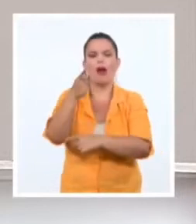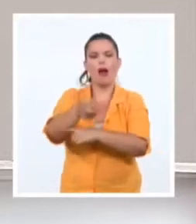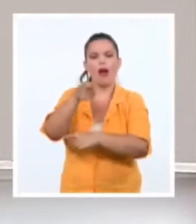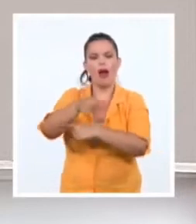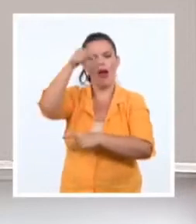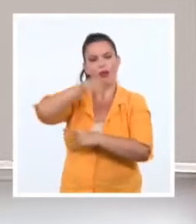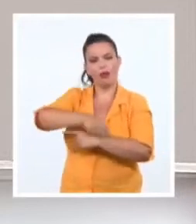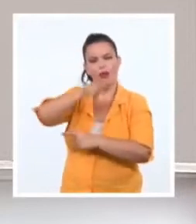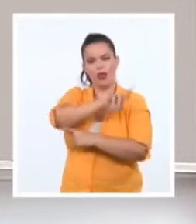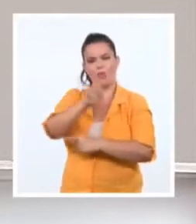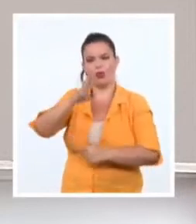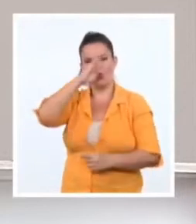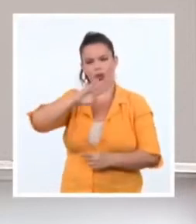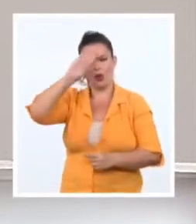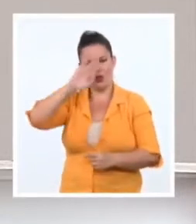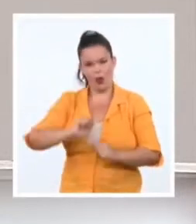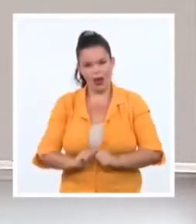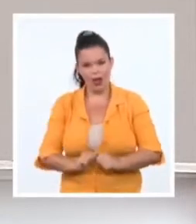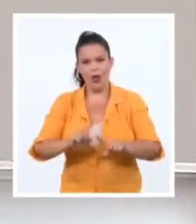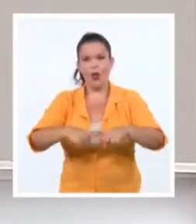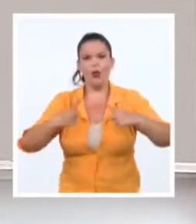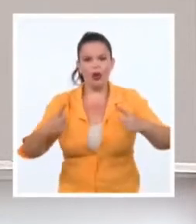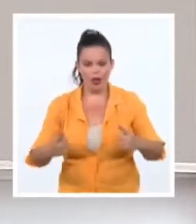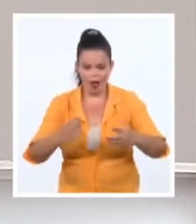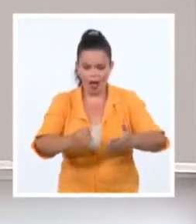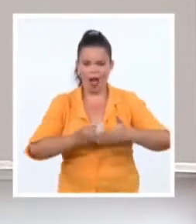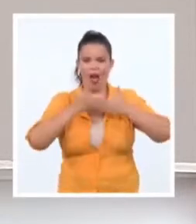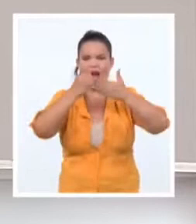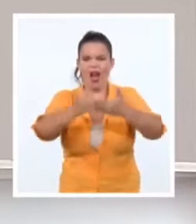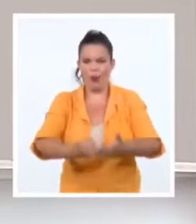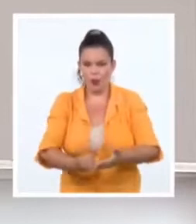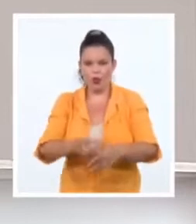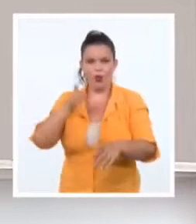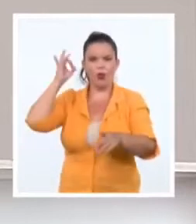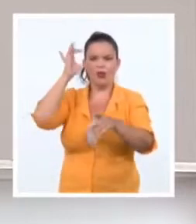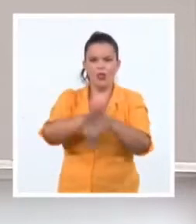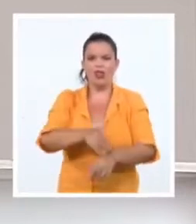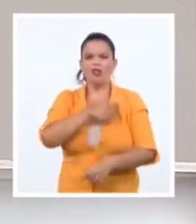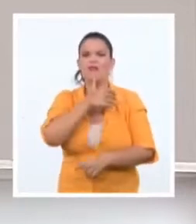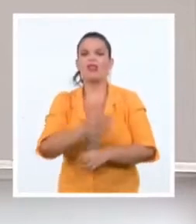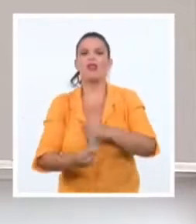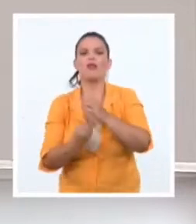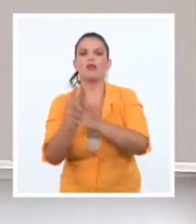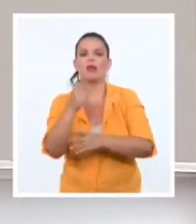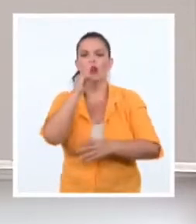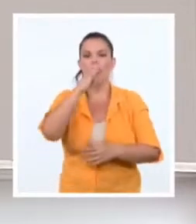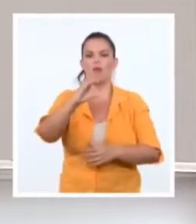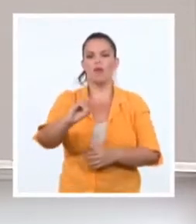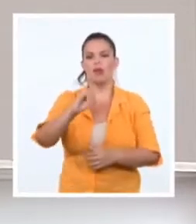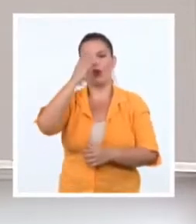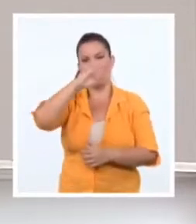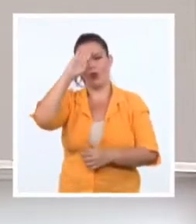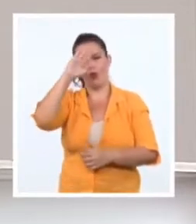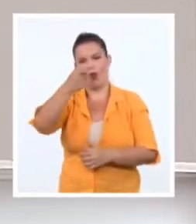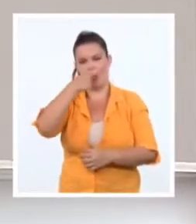Vacunas posibles por el pensamiento y la acción visionaria de Fidel, fundador de una industria biofarmacéutica